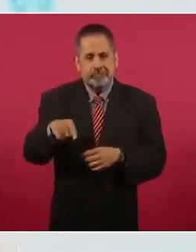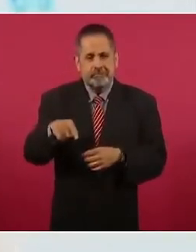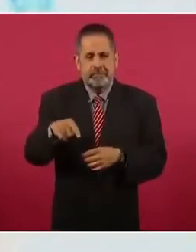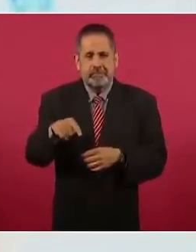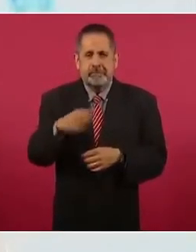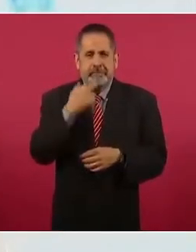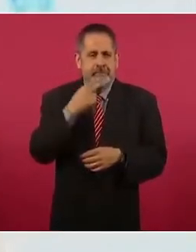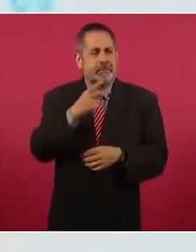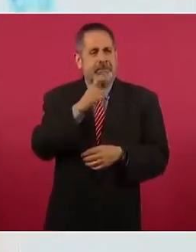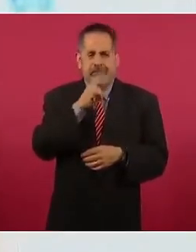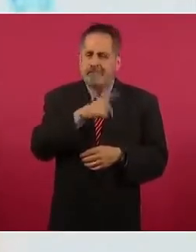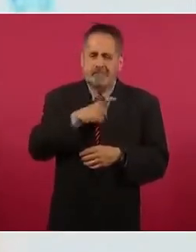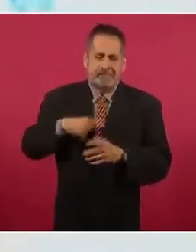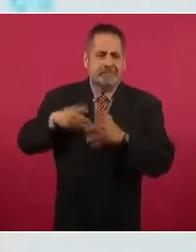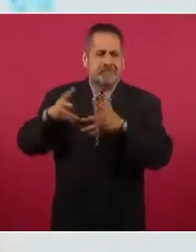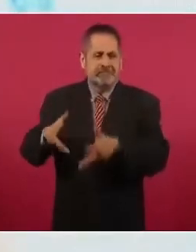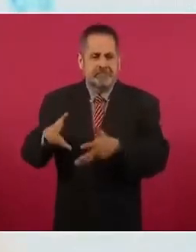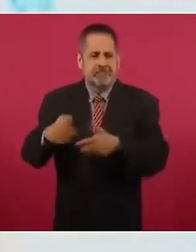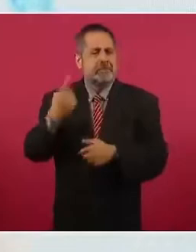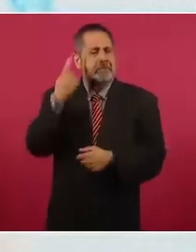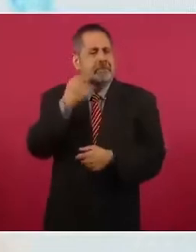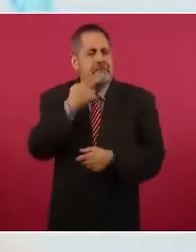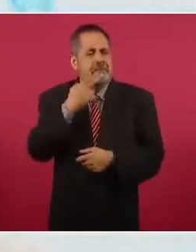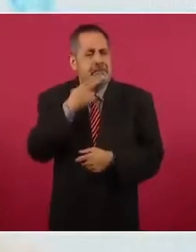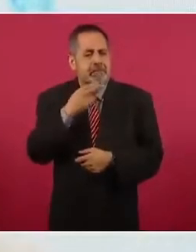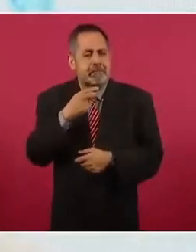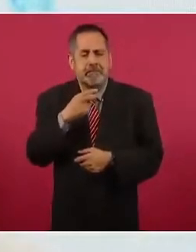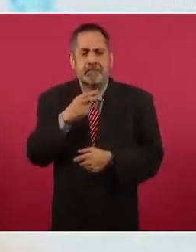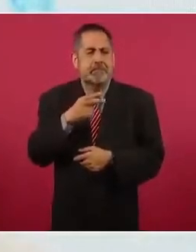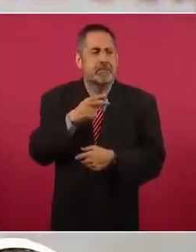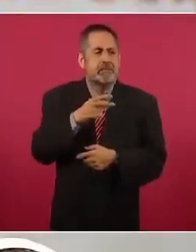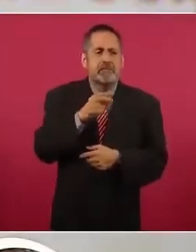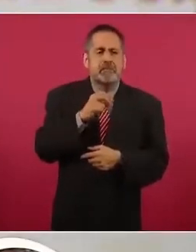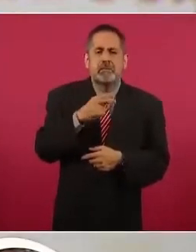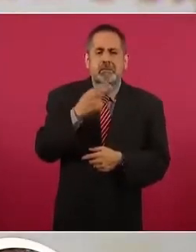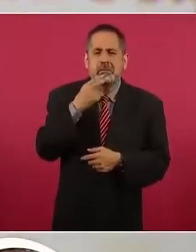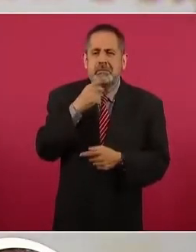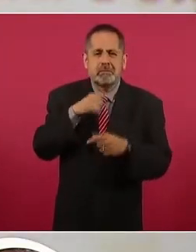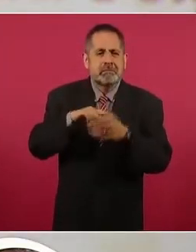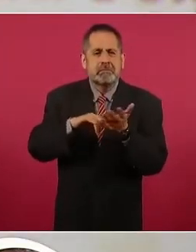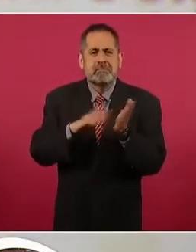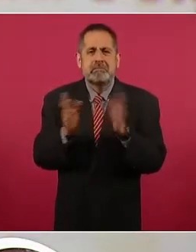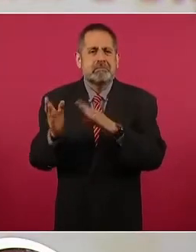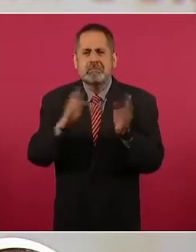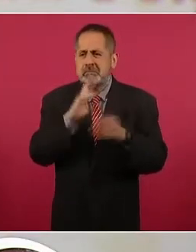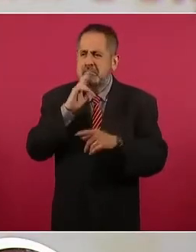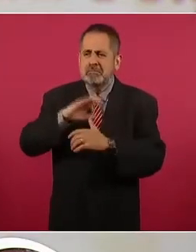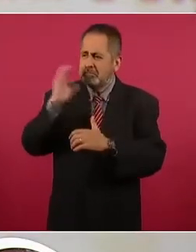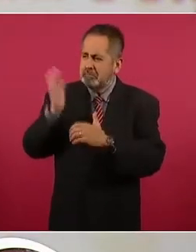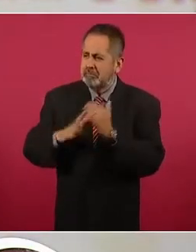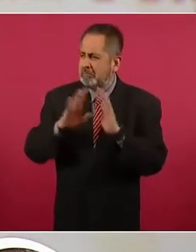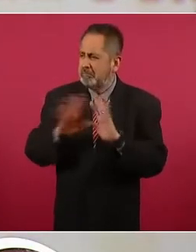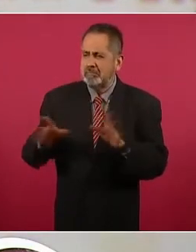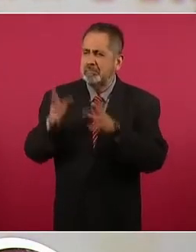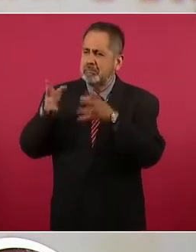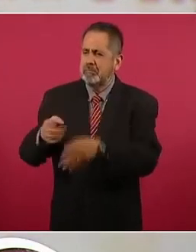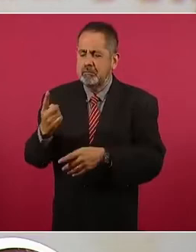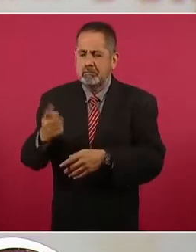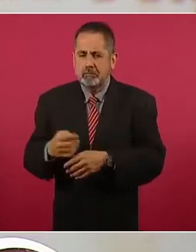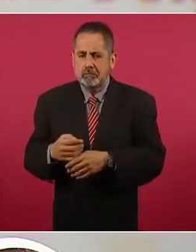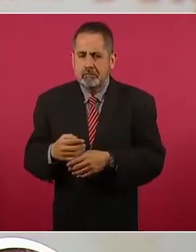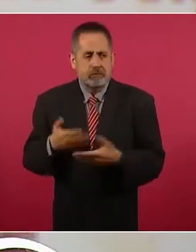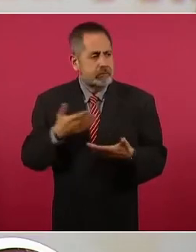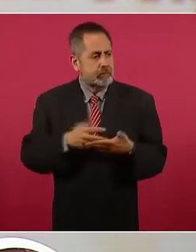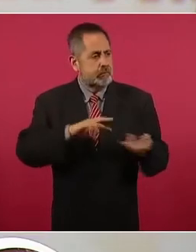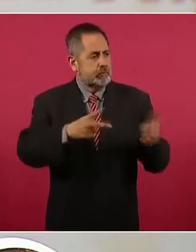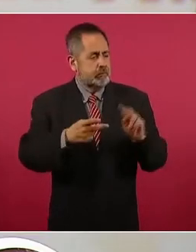en energía. No tiene sentido, debe terminarse. ¿Qué pasó con